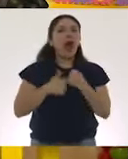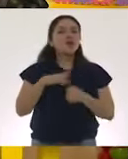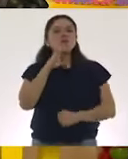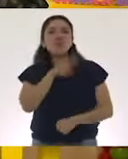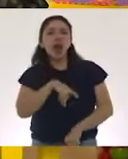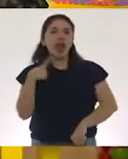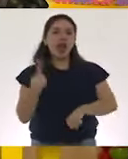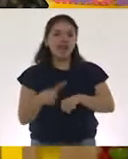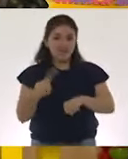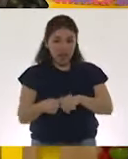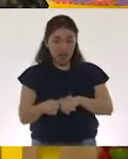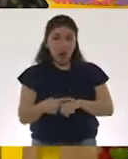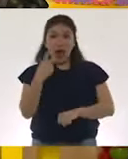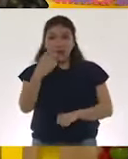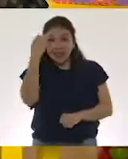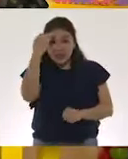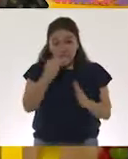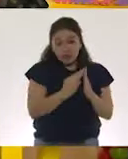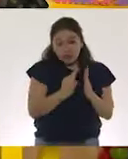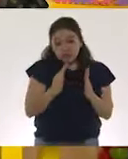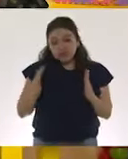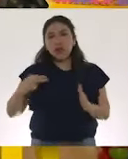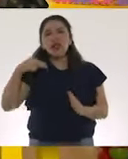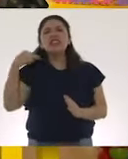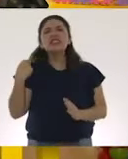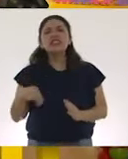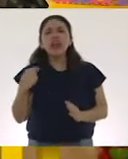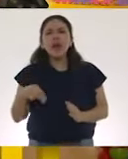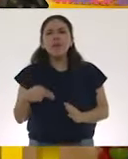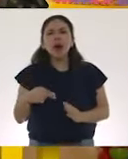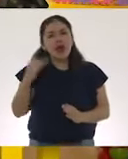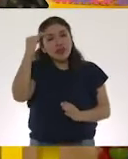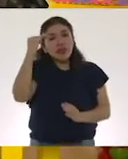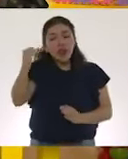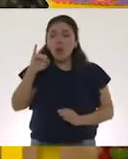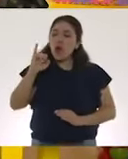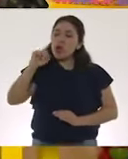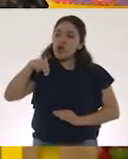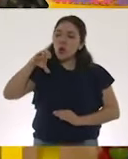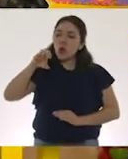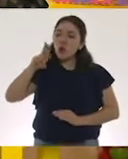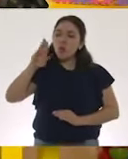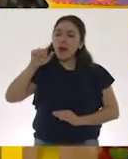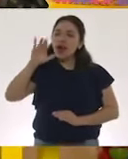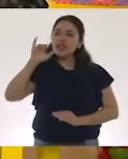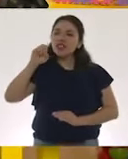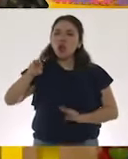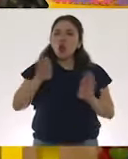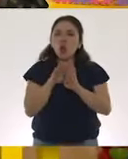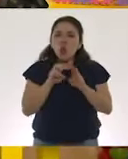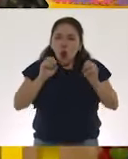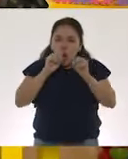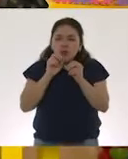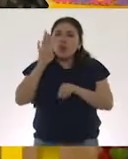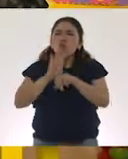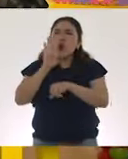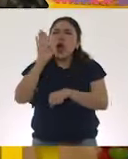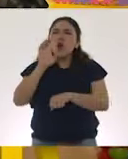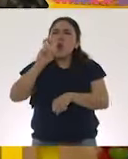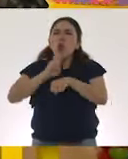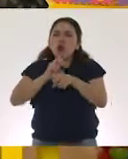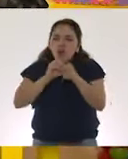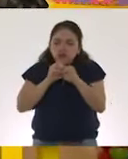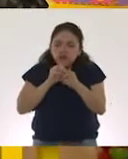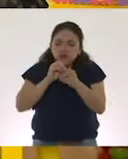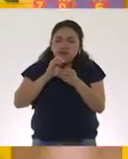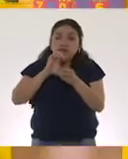enfermedad. A ese tiempo se le llama periodo de incubación. Y esto es muy importante que lo